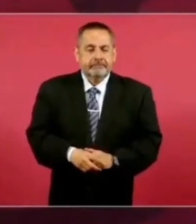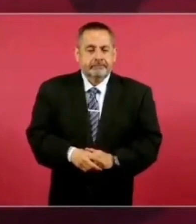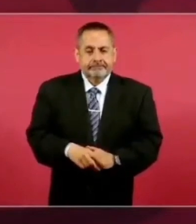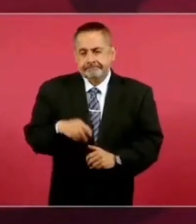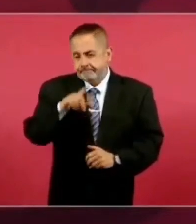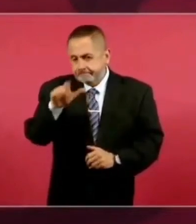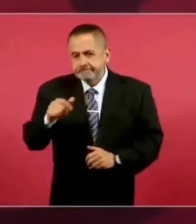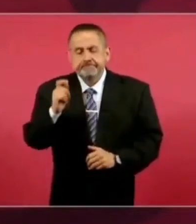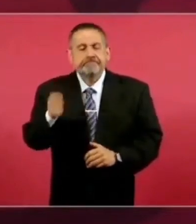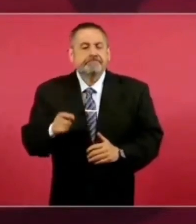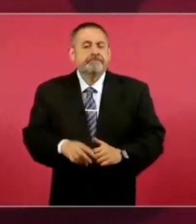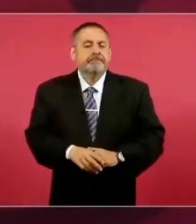Nuevo. . . . Gracias.